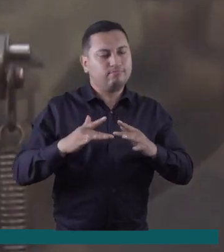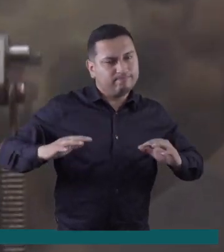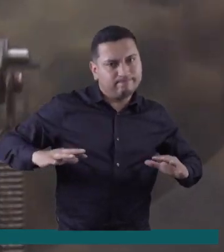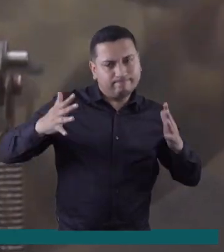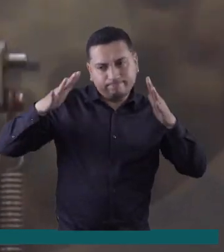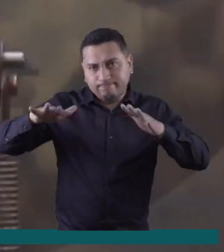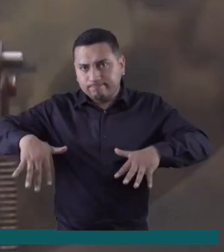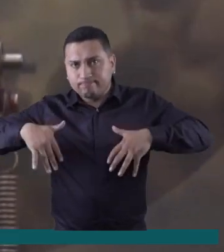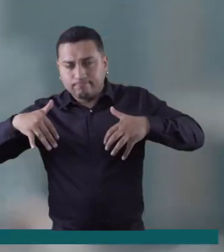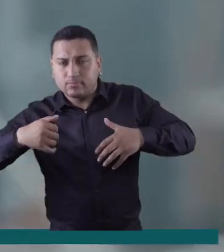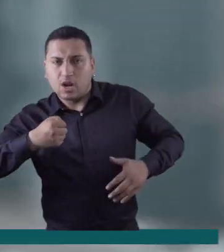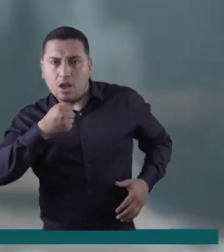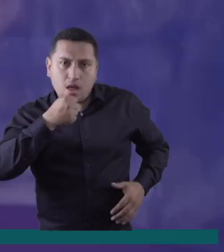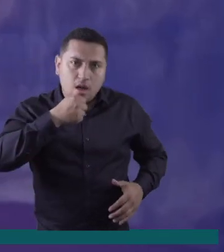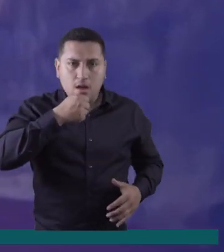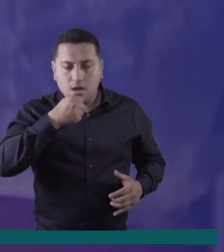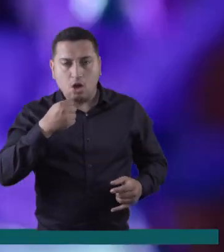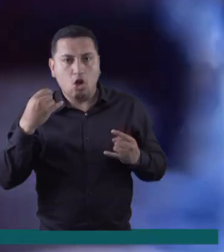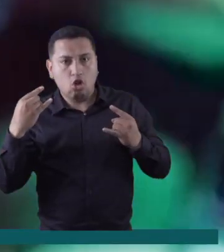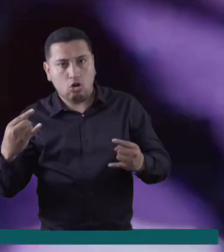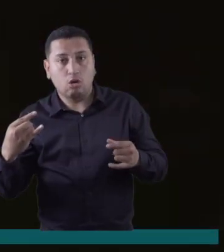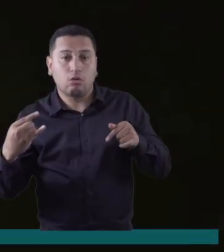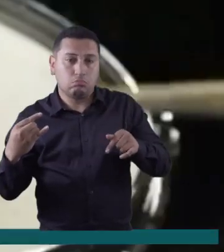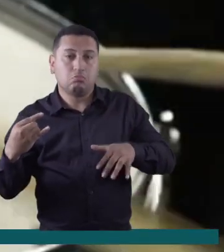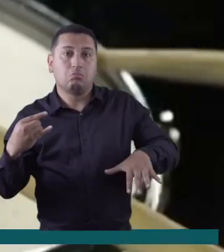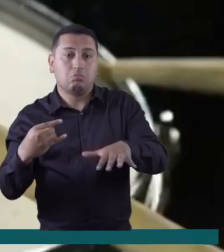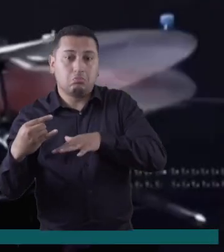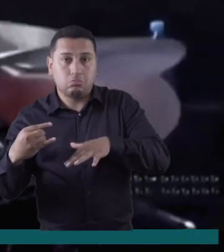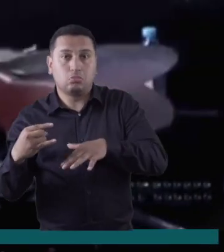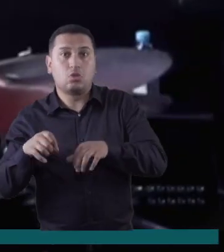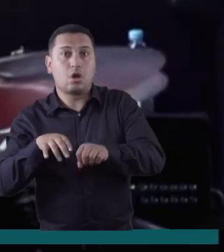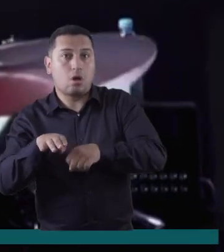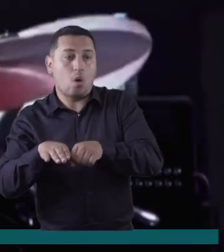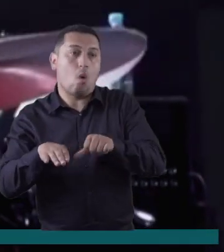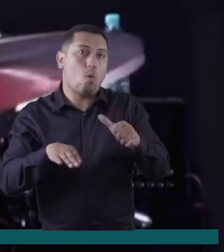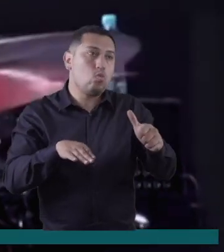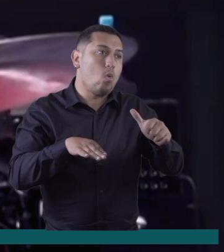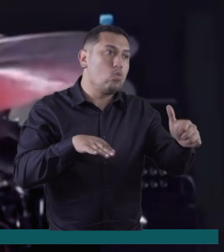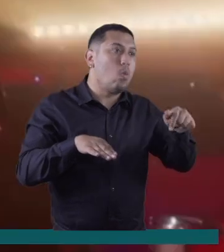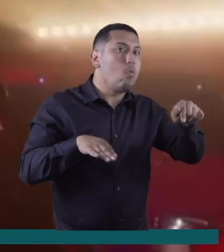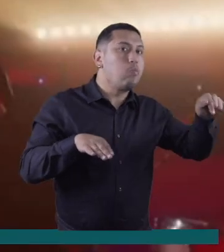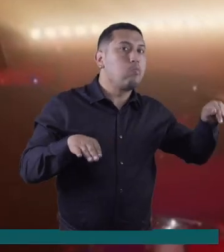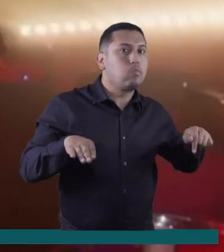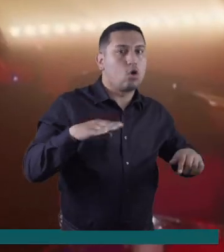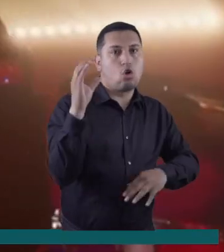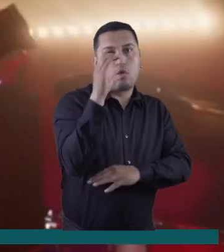evento gratuito en el que participarán bandas locales, regionales y nacionales.